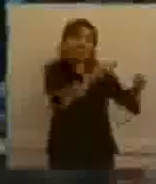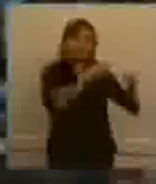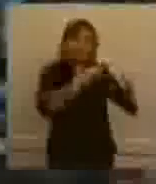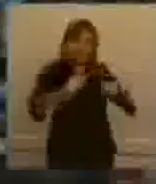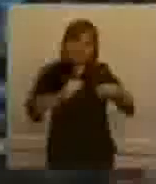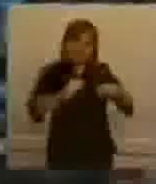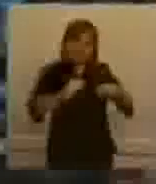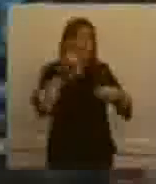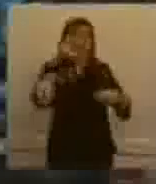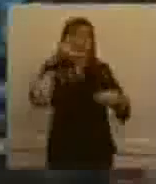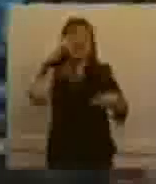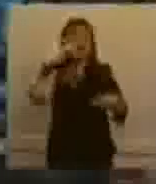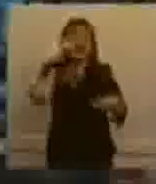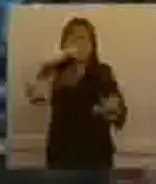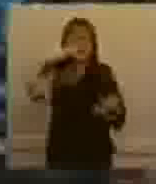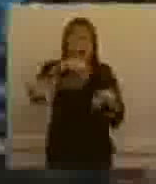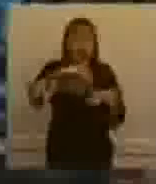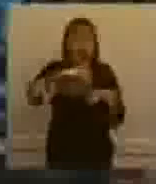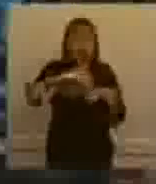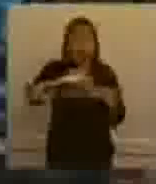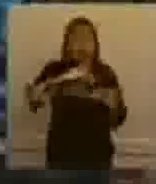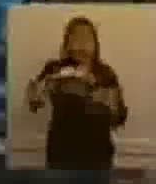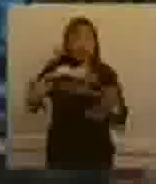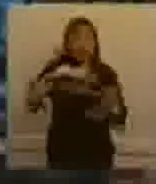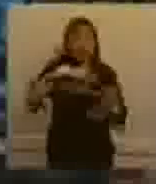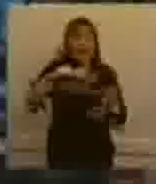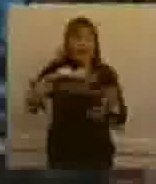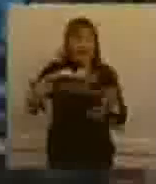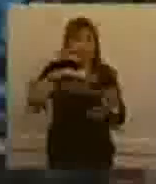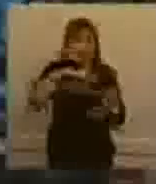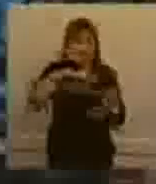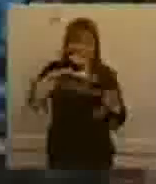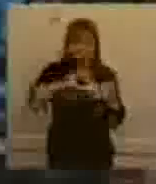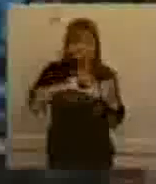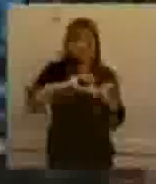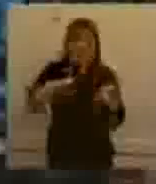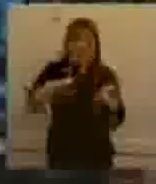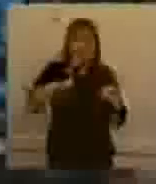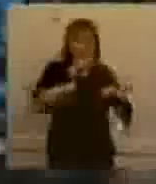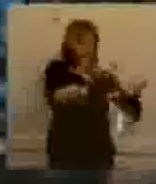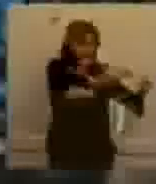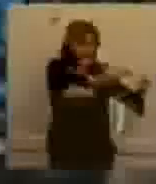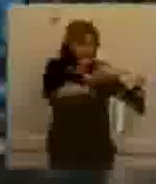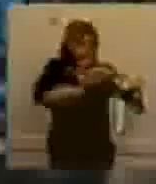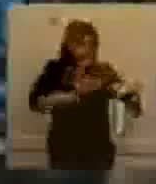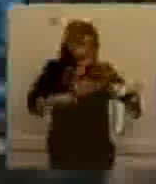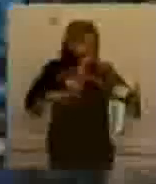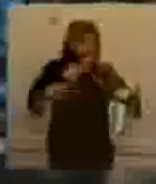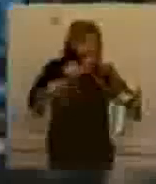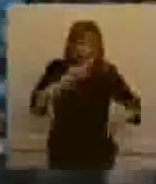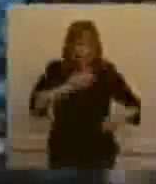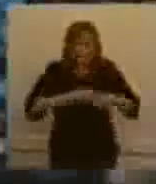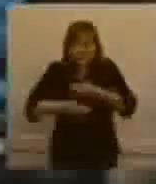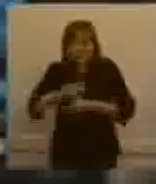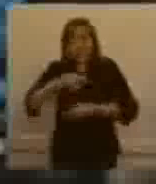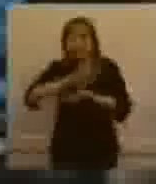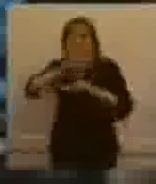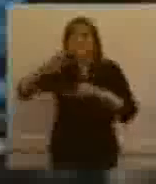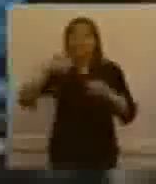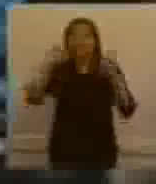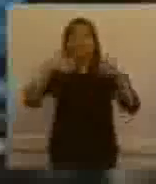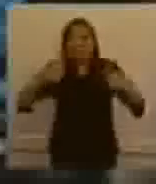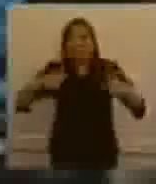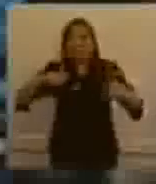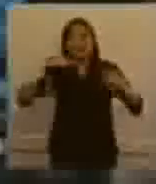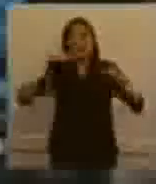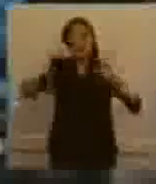Por siete millones de dólares, porque con esos siete millones de dólares lo utilizaríamos para el alquiler de toda la maquinaria necesaria para